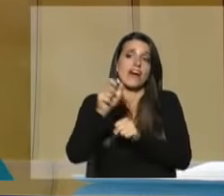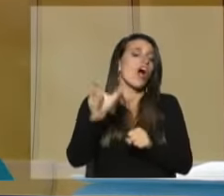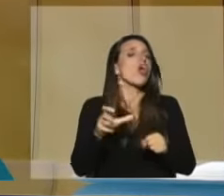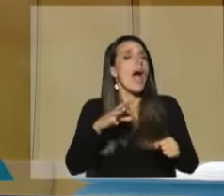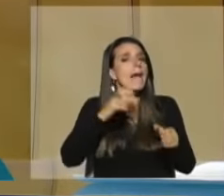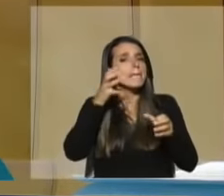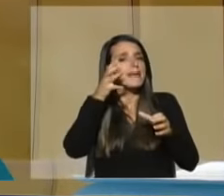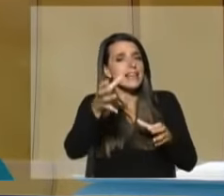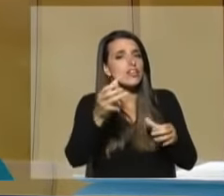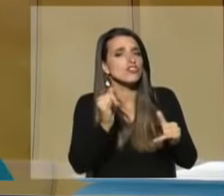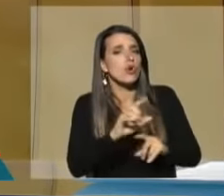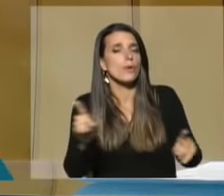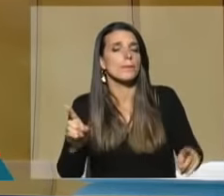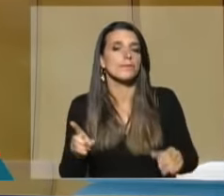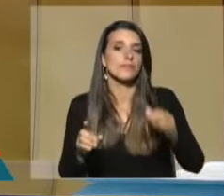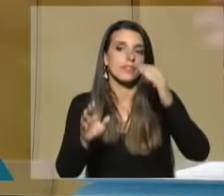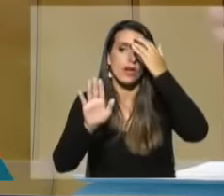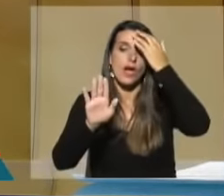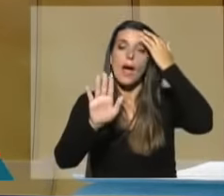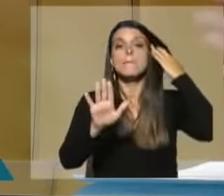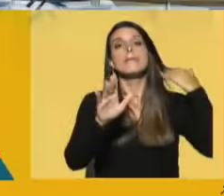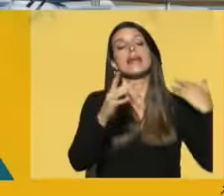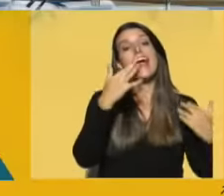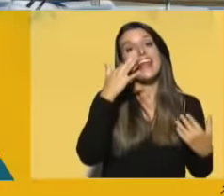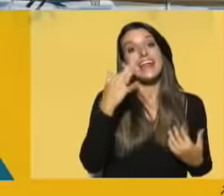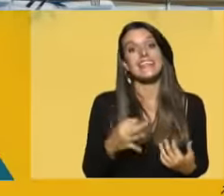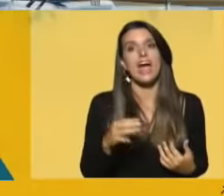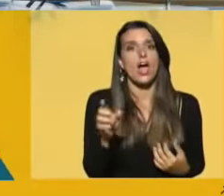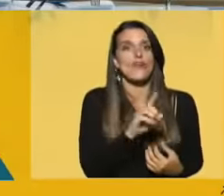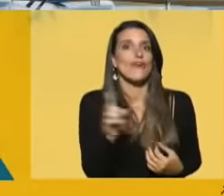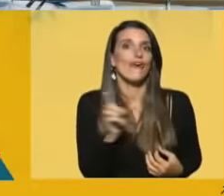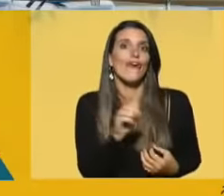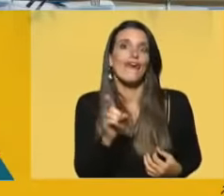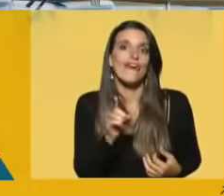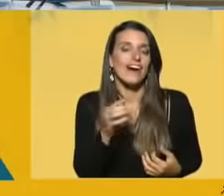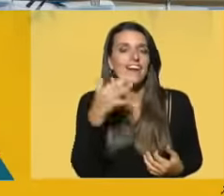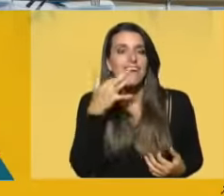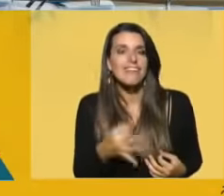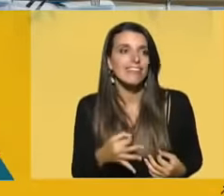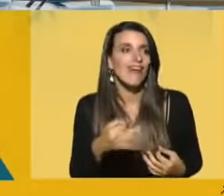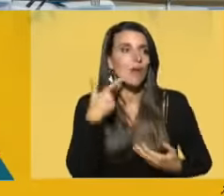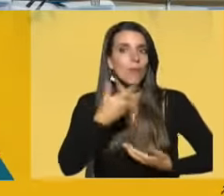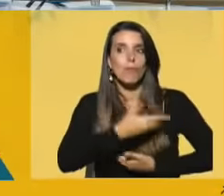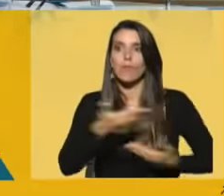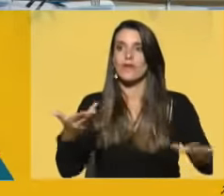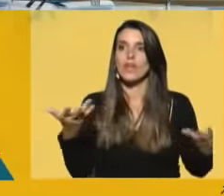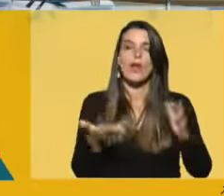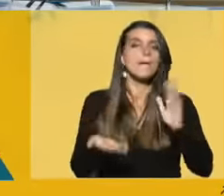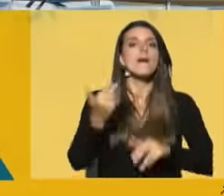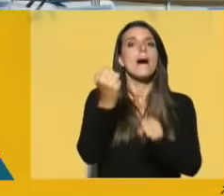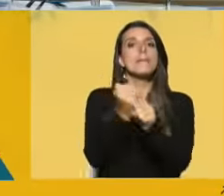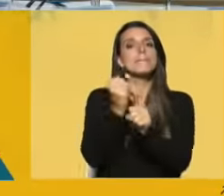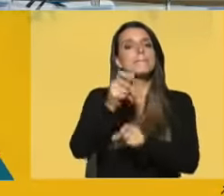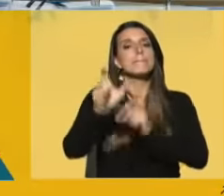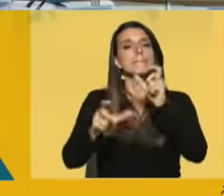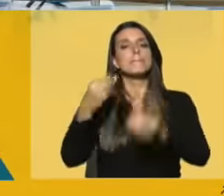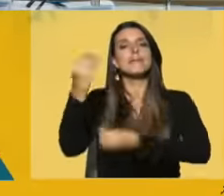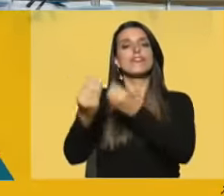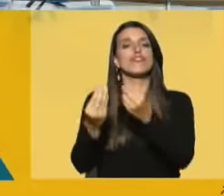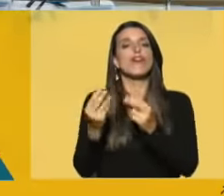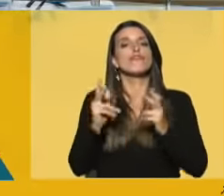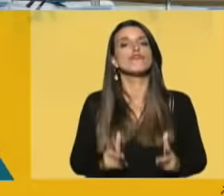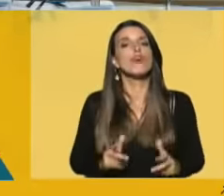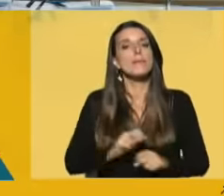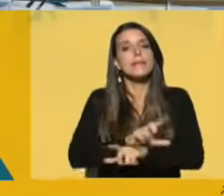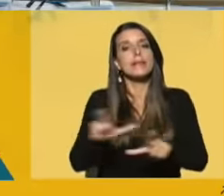el riesgo como lo marca Michelini? Mire, la realidad no marca eso. La realidad lo que marca hoy es que hoy hay más gente trabajando en el mercado formal.